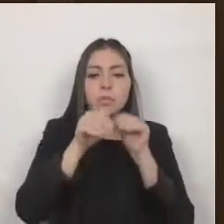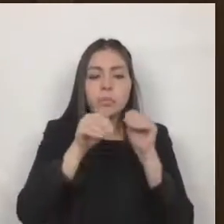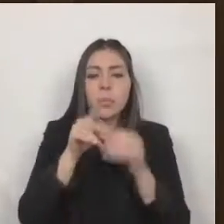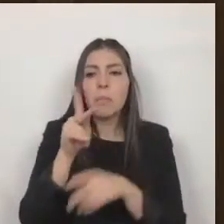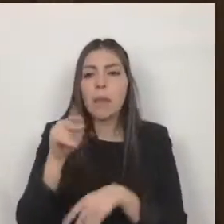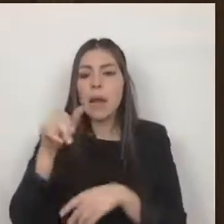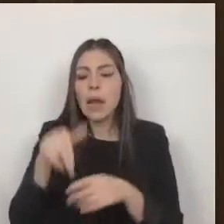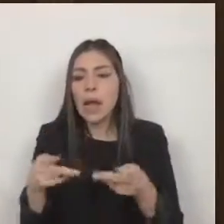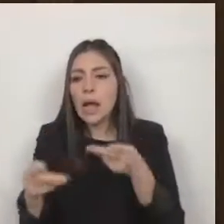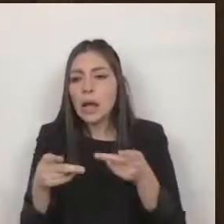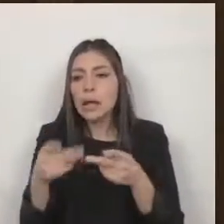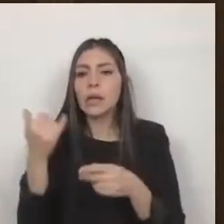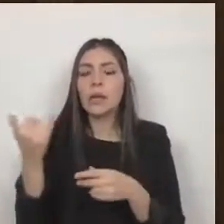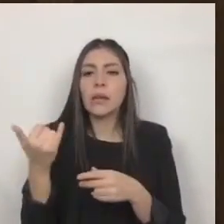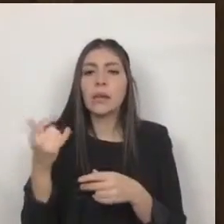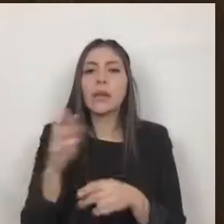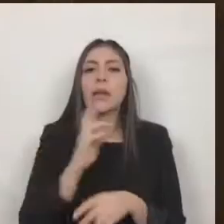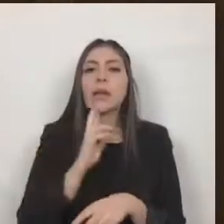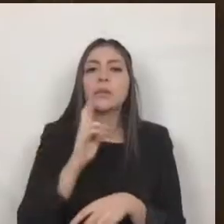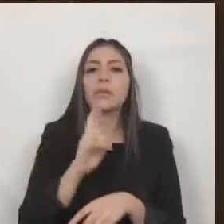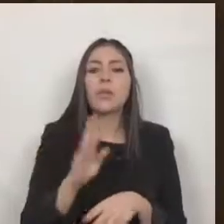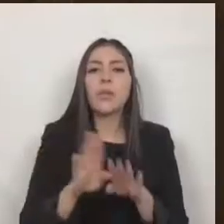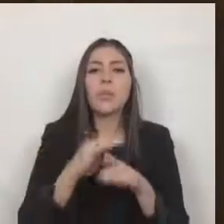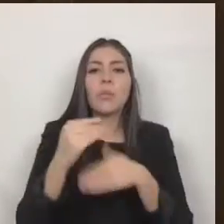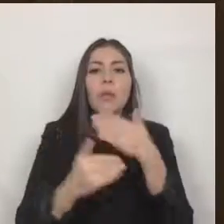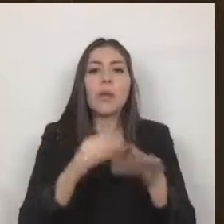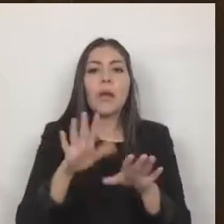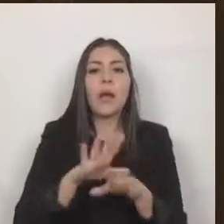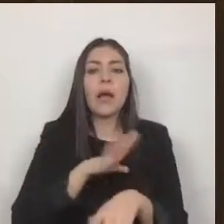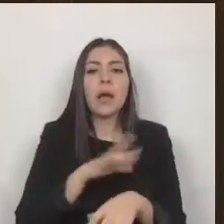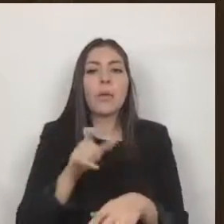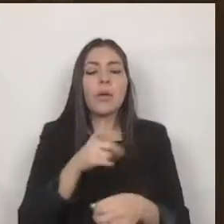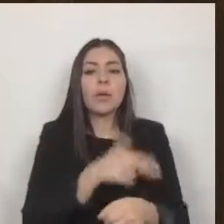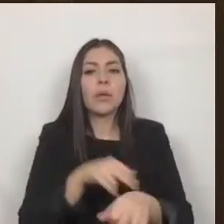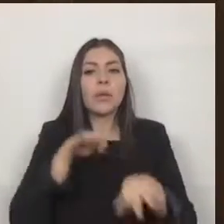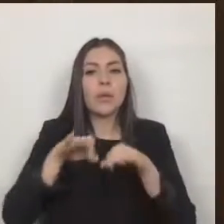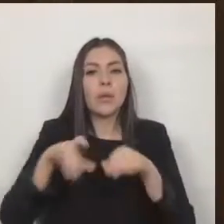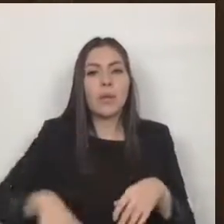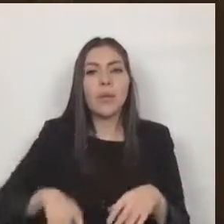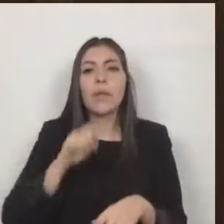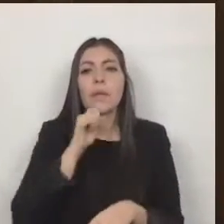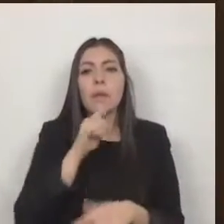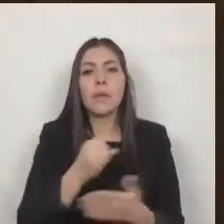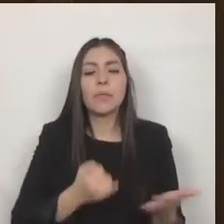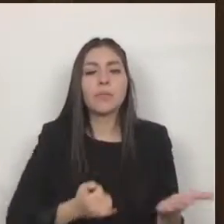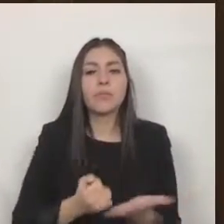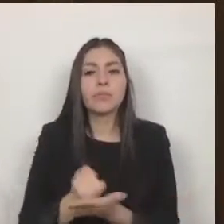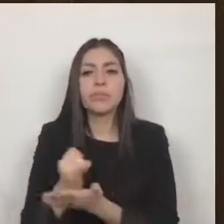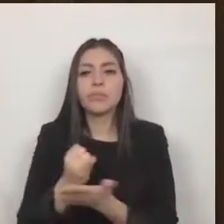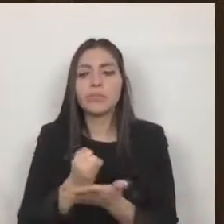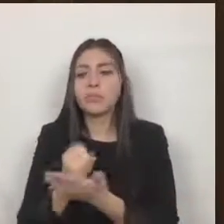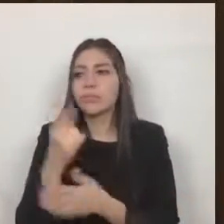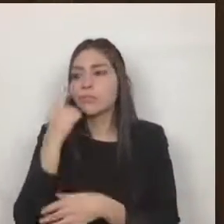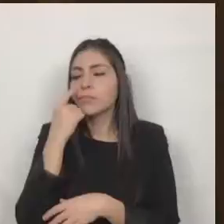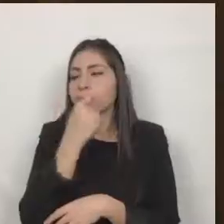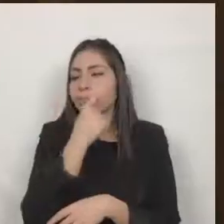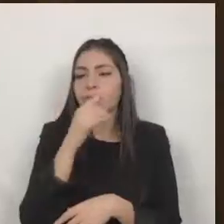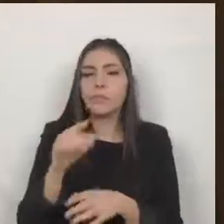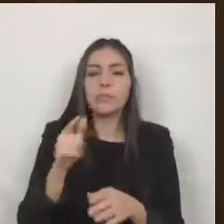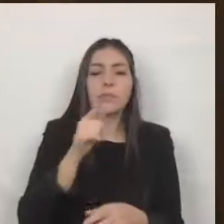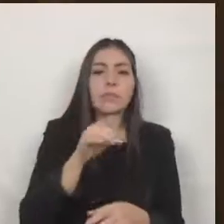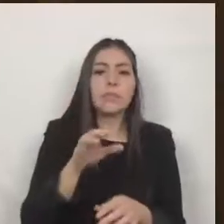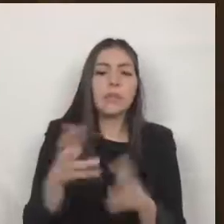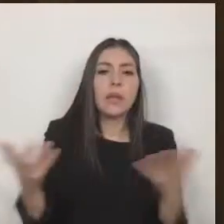obtenidos durante la gestión de gobierno y sobre todo en la toma de decisiones que permita una funcionalidad eficiente